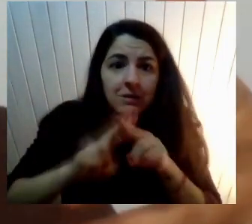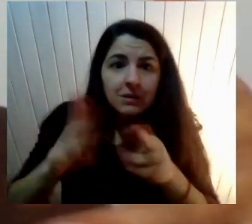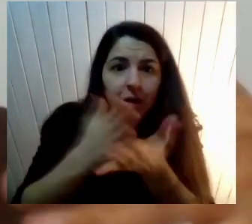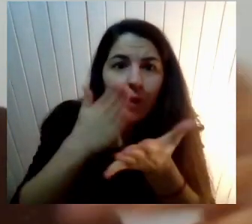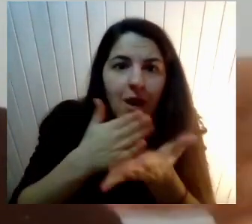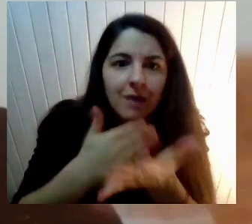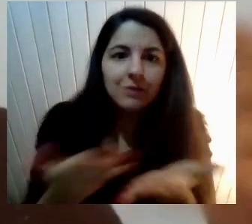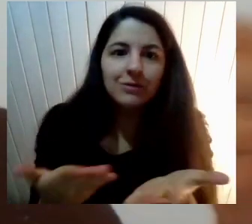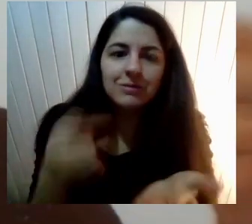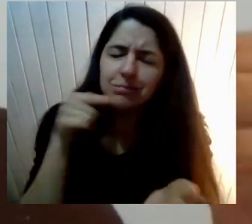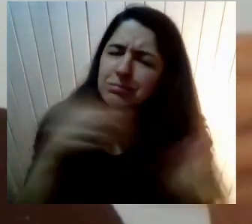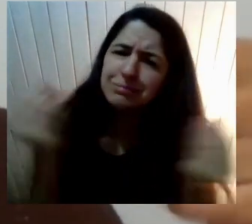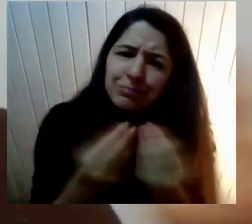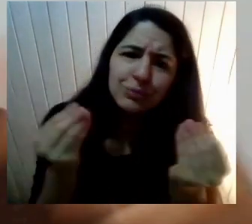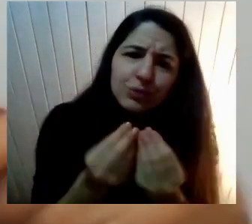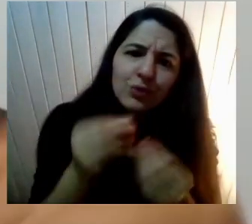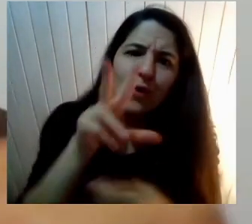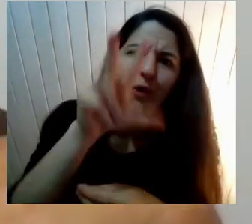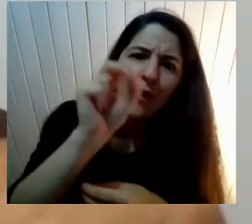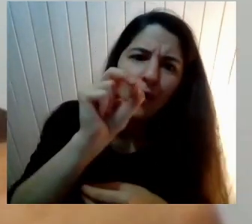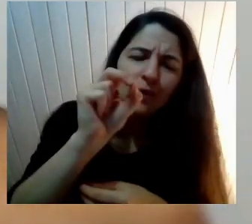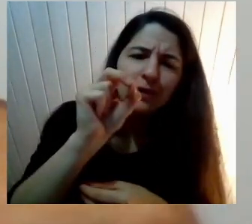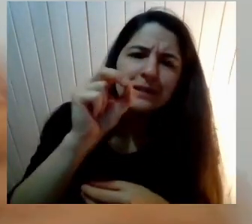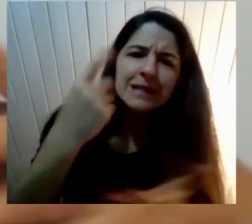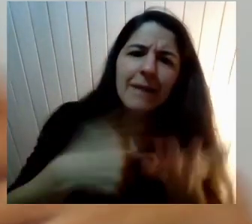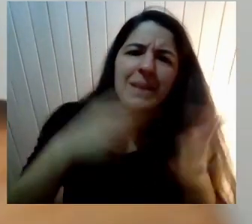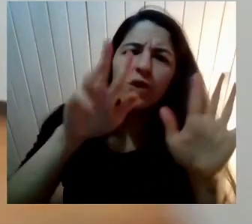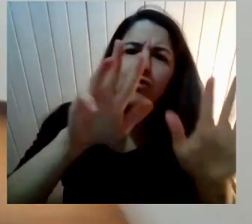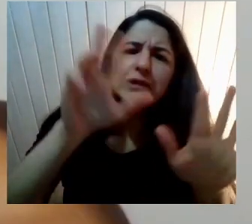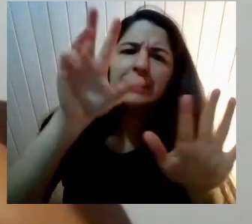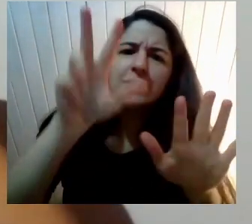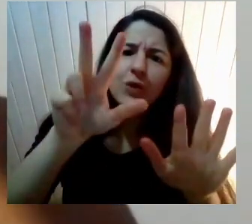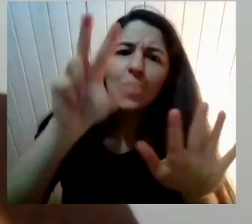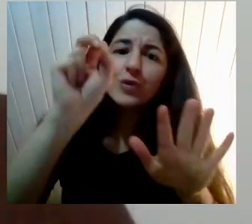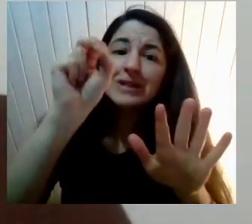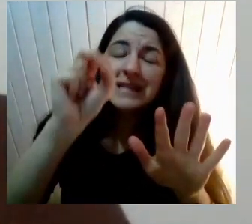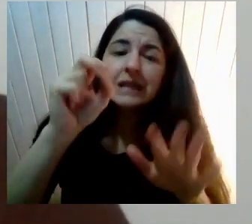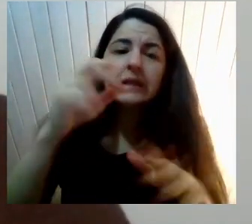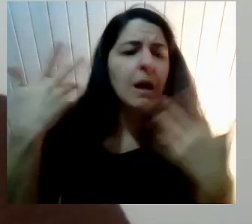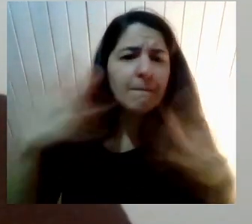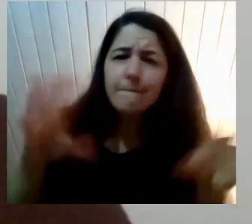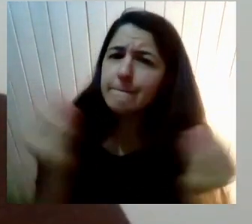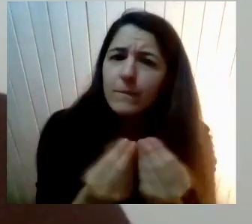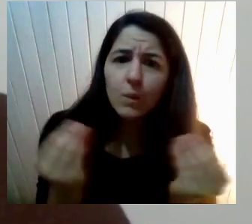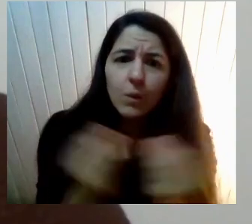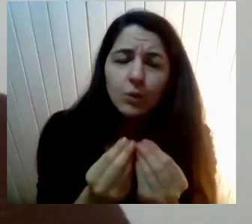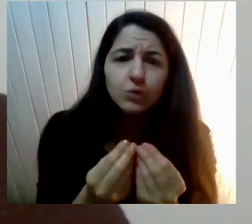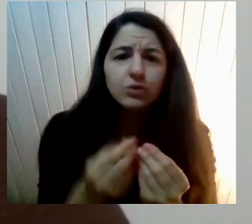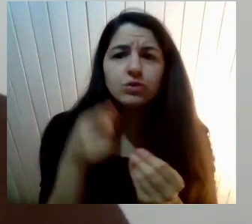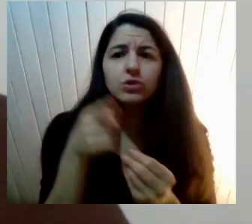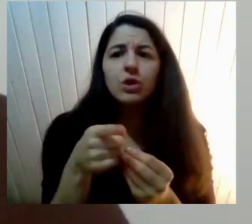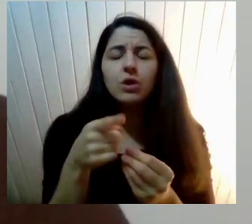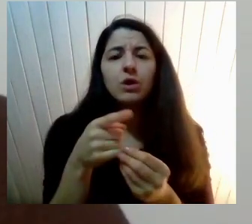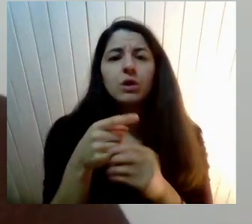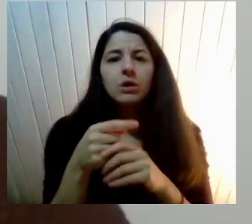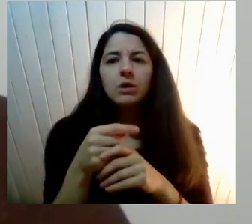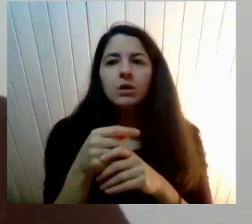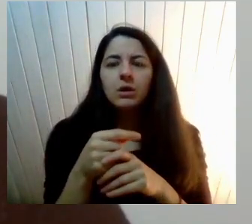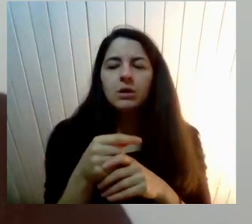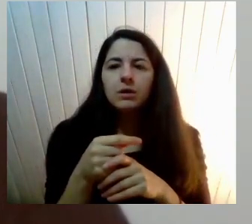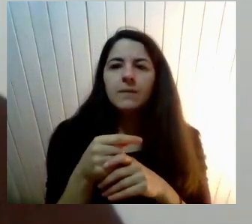Durante los 80 y 90 O sea Una de las industrias Más grandes De los colegios Es la iglesia católica Pero otra parte Son